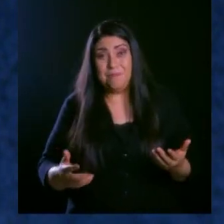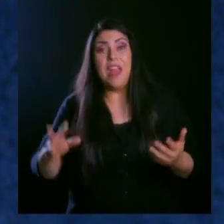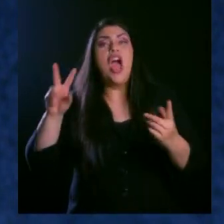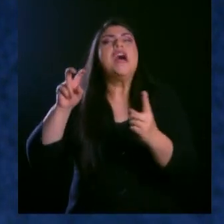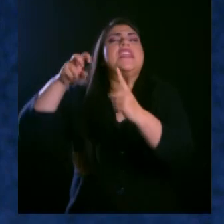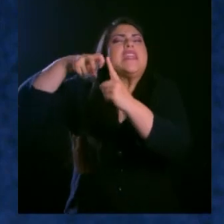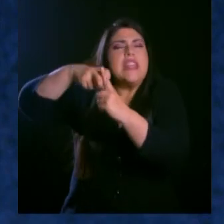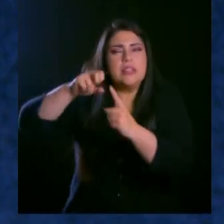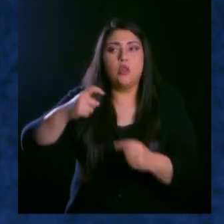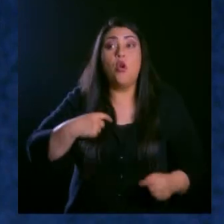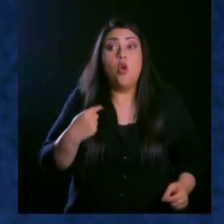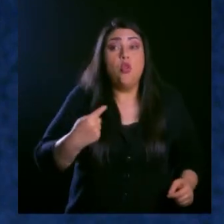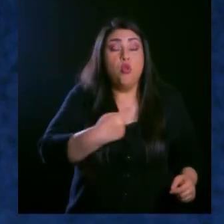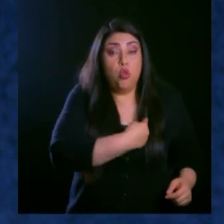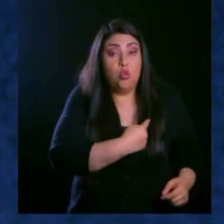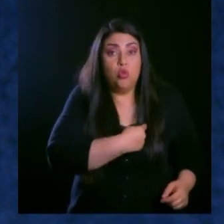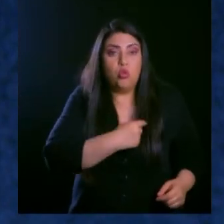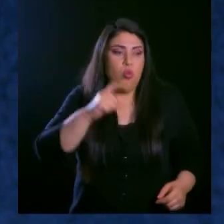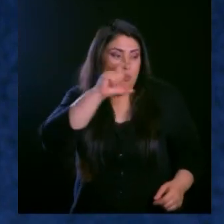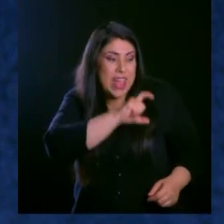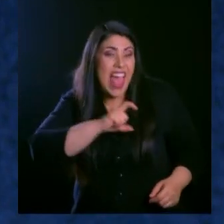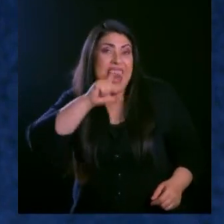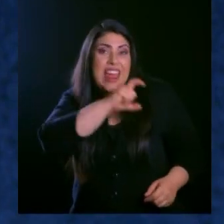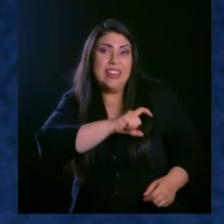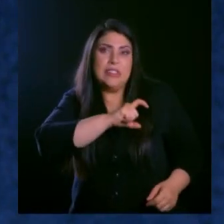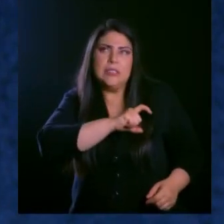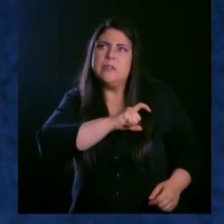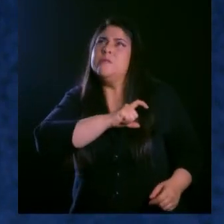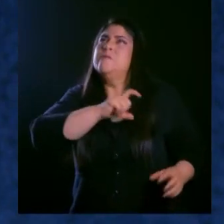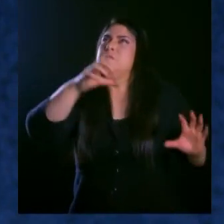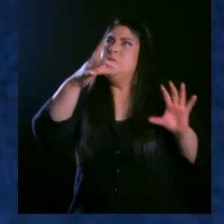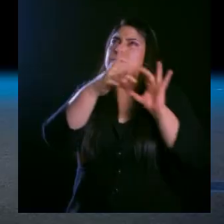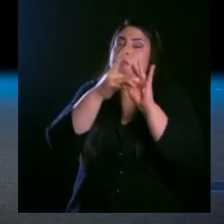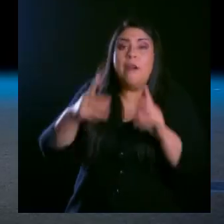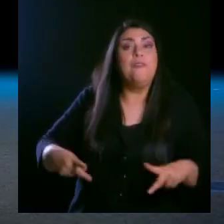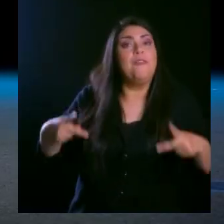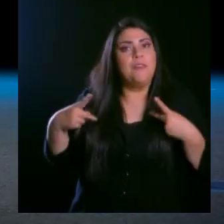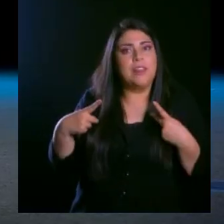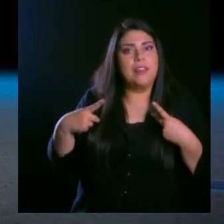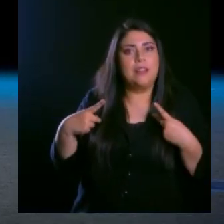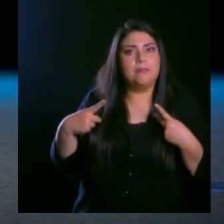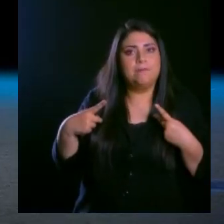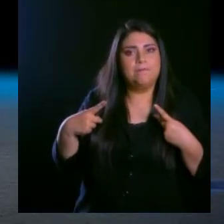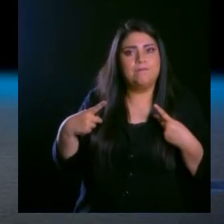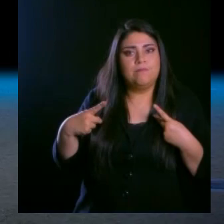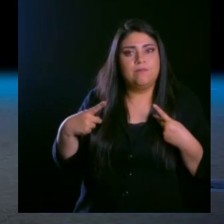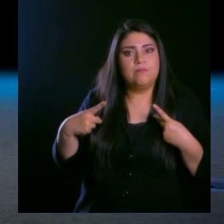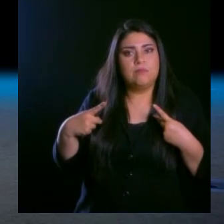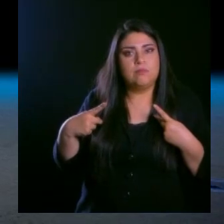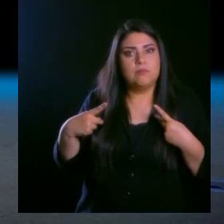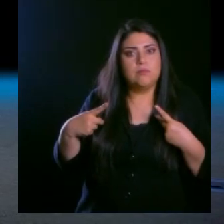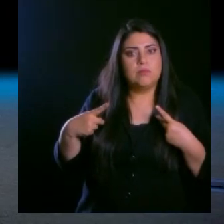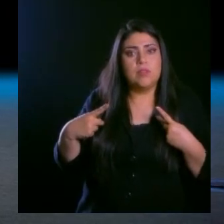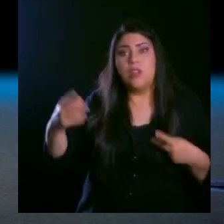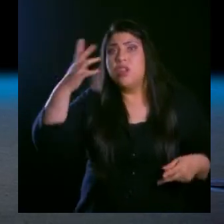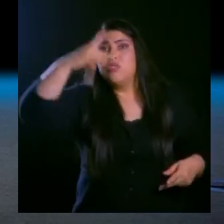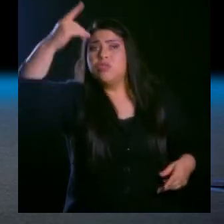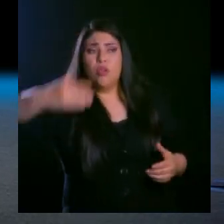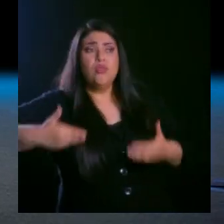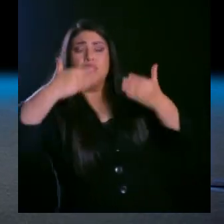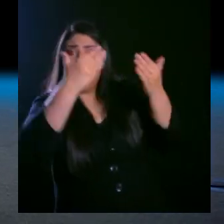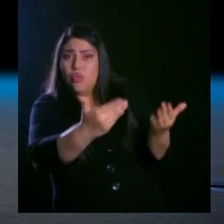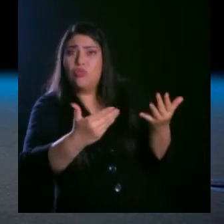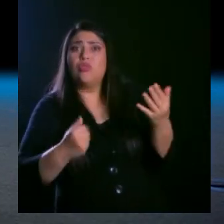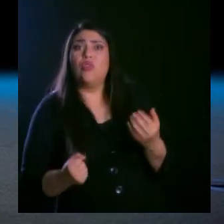que nuestro carácter va a determinar nuestra vida, no Dios. Dios ya dispuso todo para nosotros, nos dio dones,